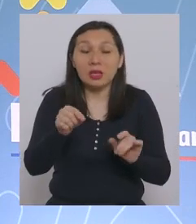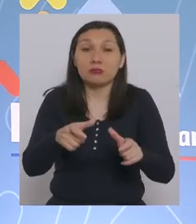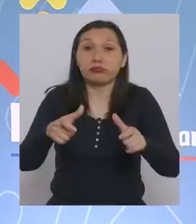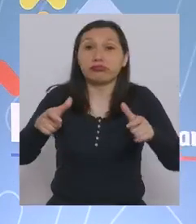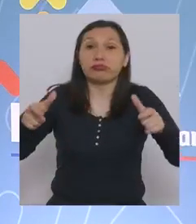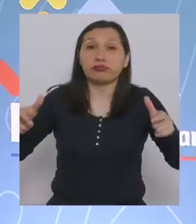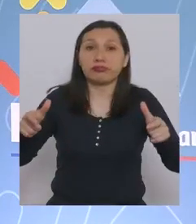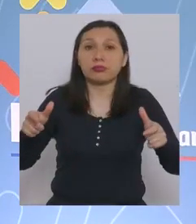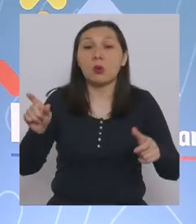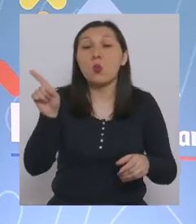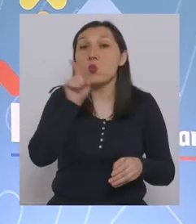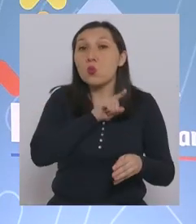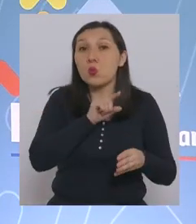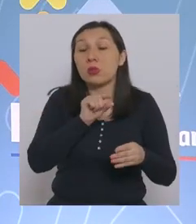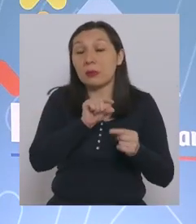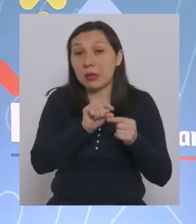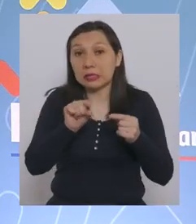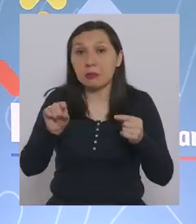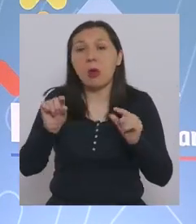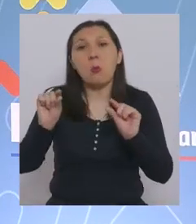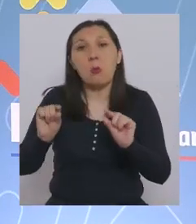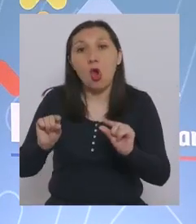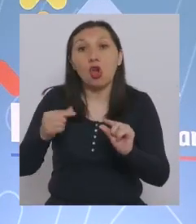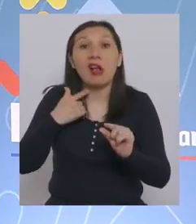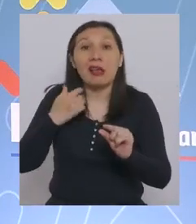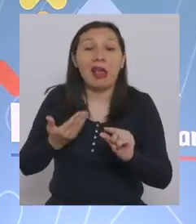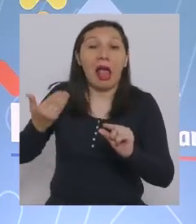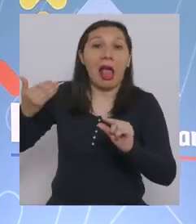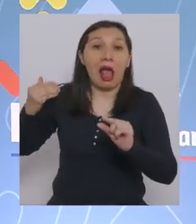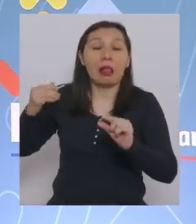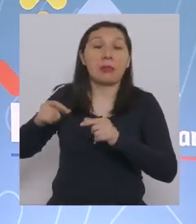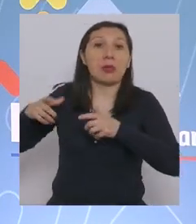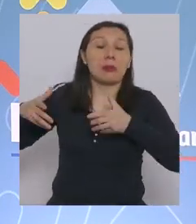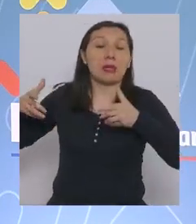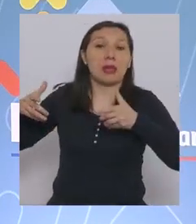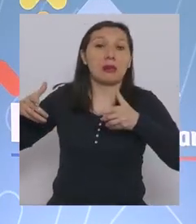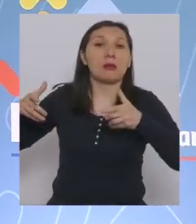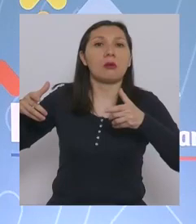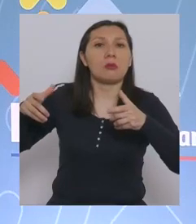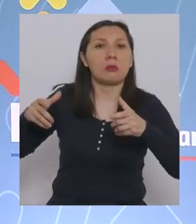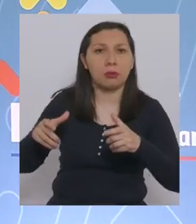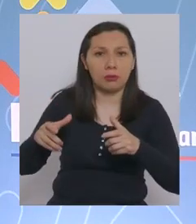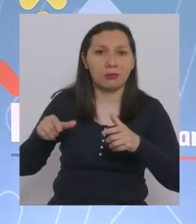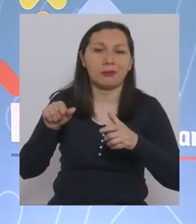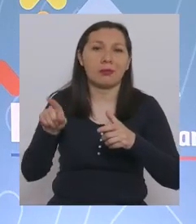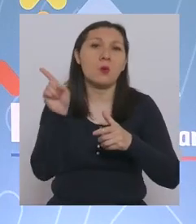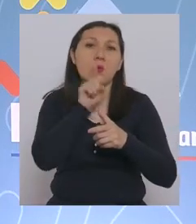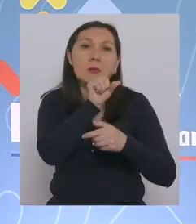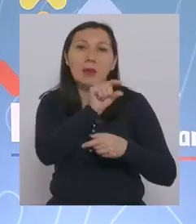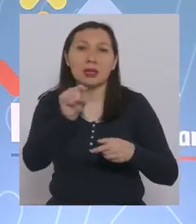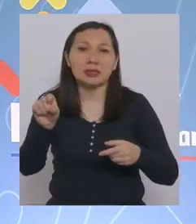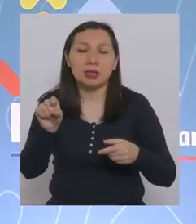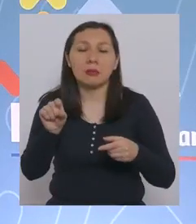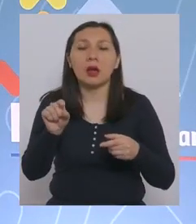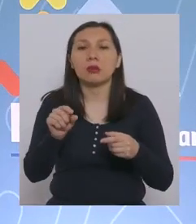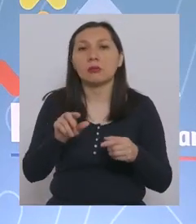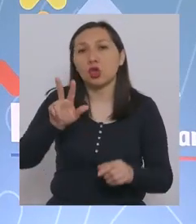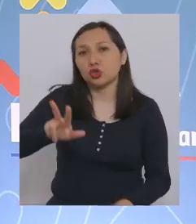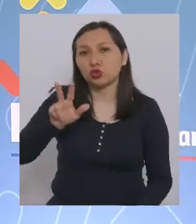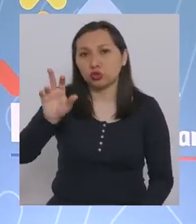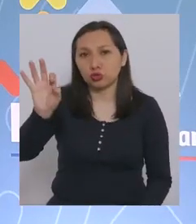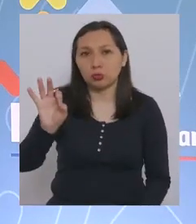la última semana ha sido menor que en las semanas anteriores. Como dijo el ministro, la última semana el incremento ha sido de un